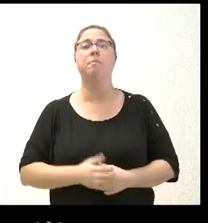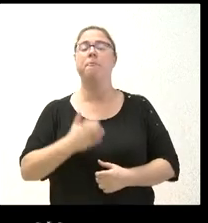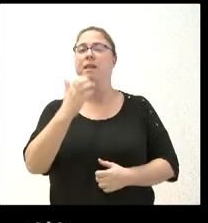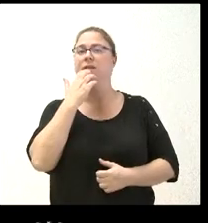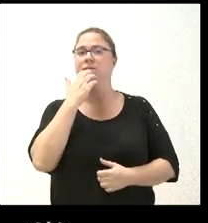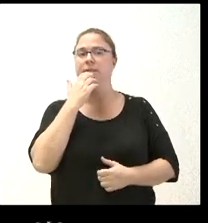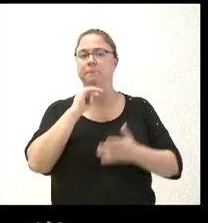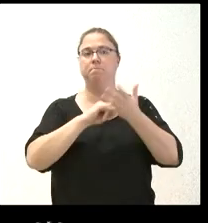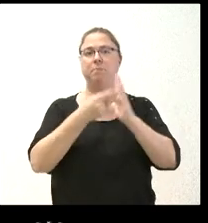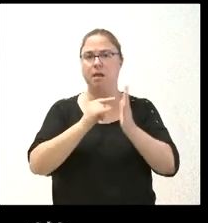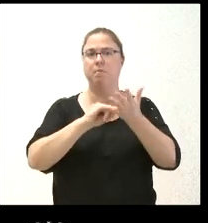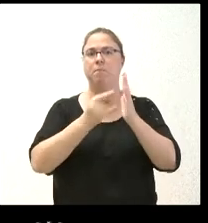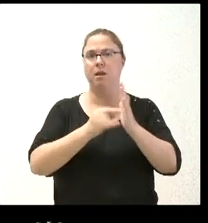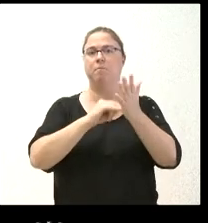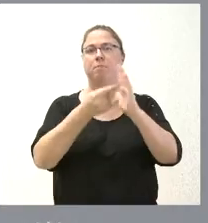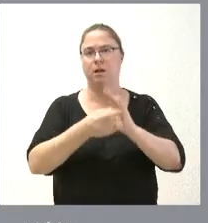plan a plan.